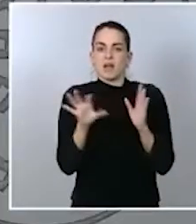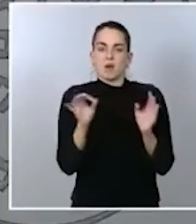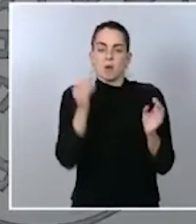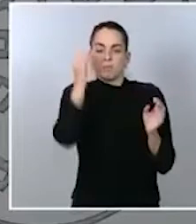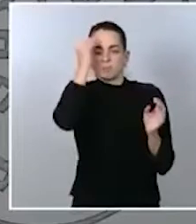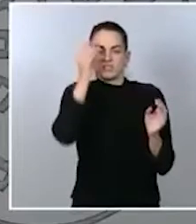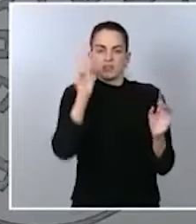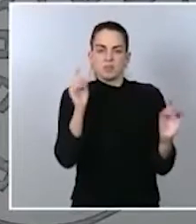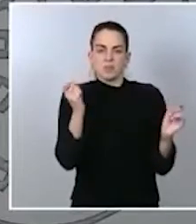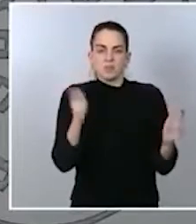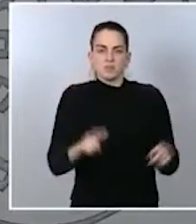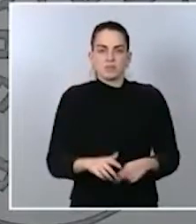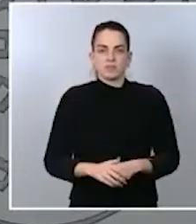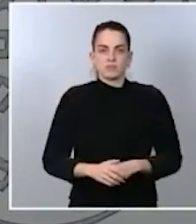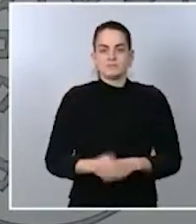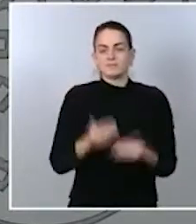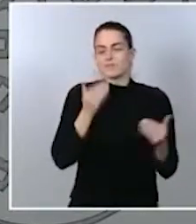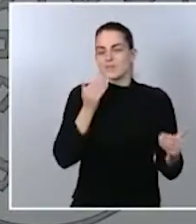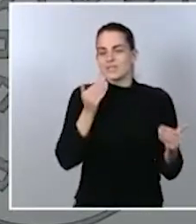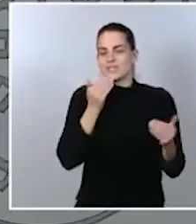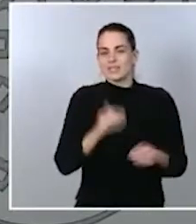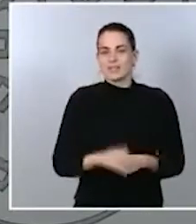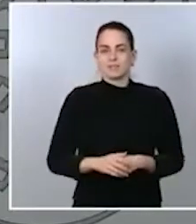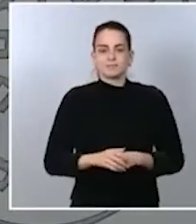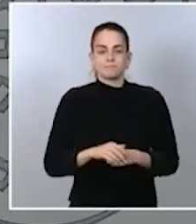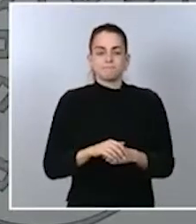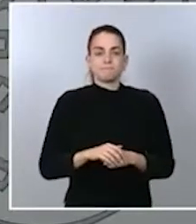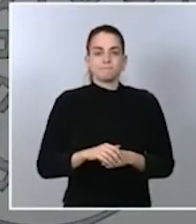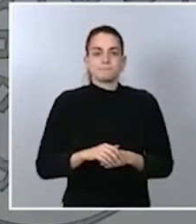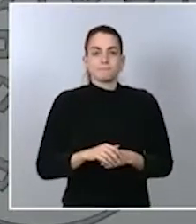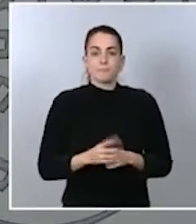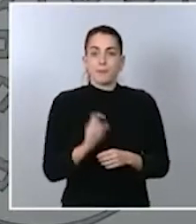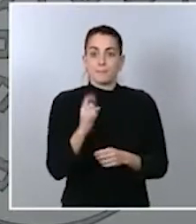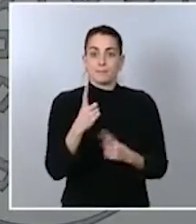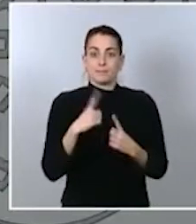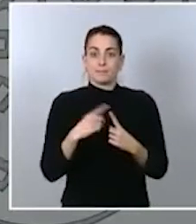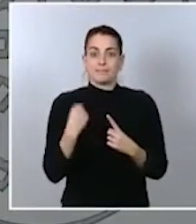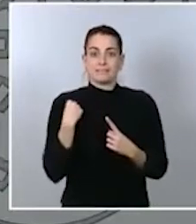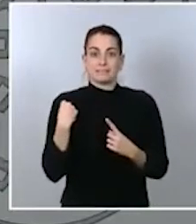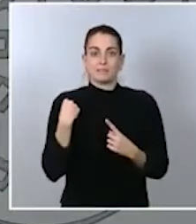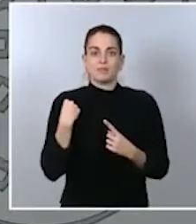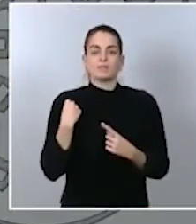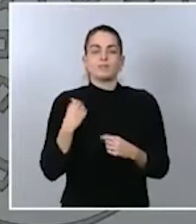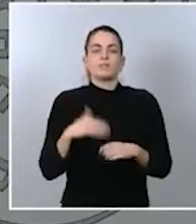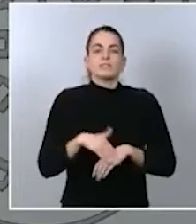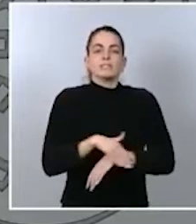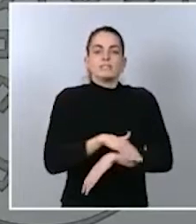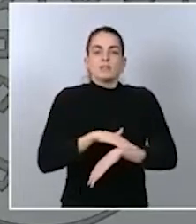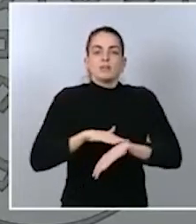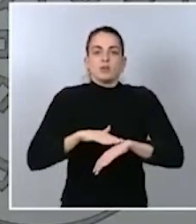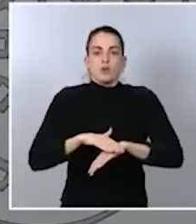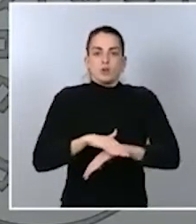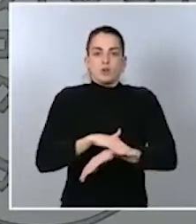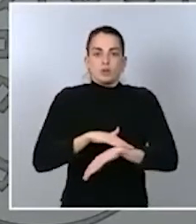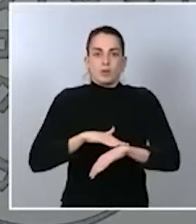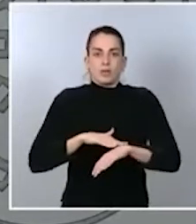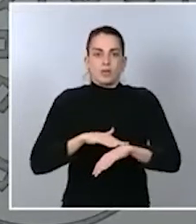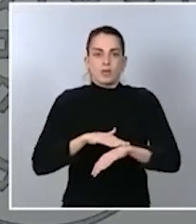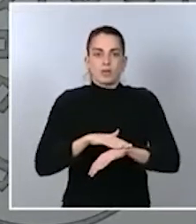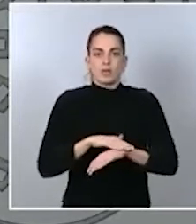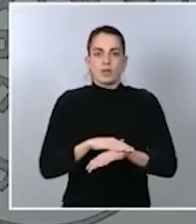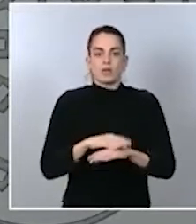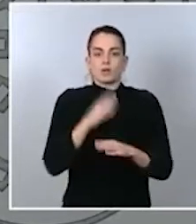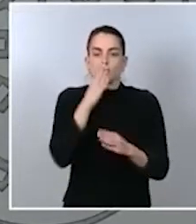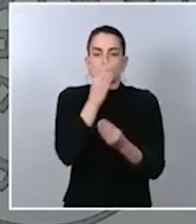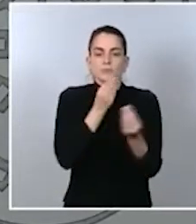Muchas gracias Keti y en relación con la primera pregunta el Gobierno está cumpliendo con sus premisas electorales y con